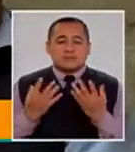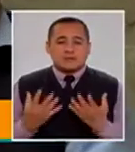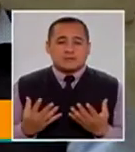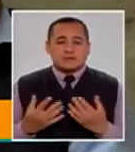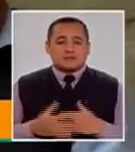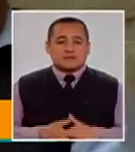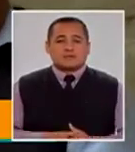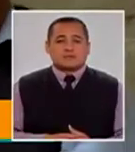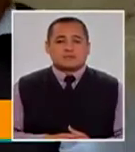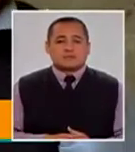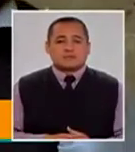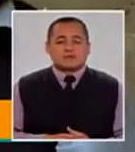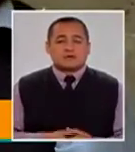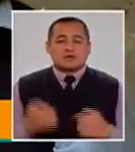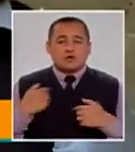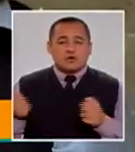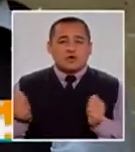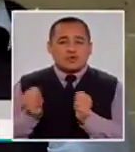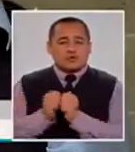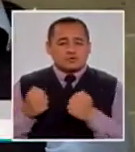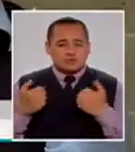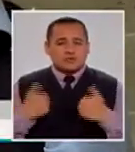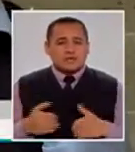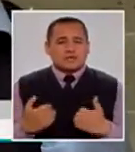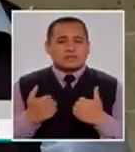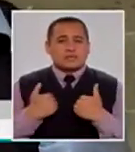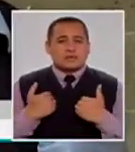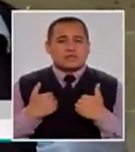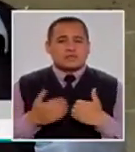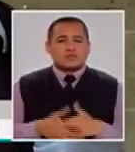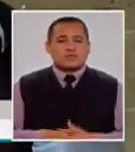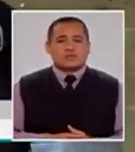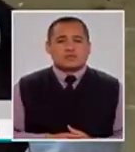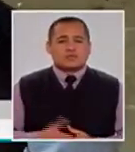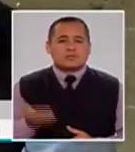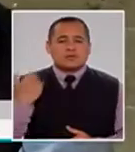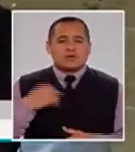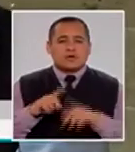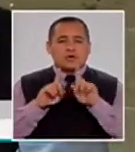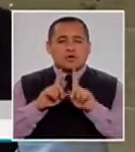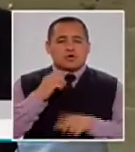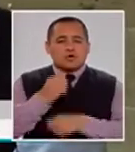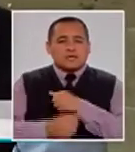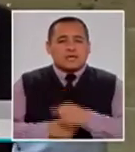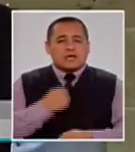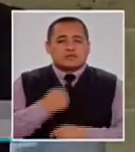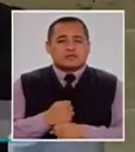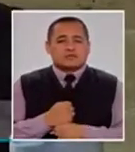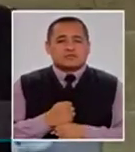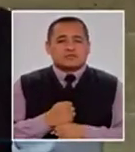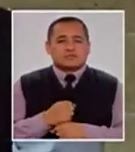Bueno, con Emanuel, vengo ya hace 11 años.